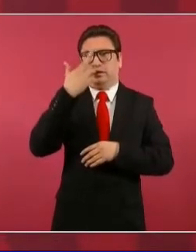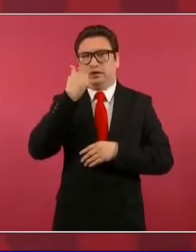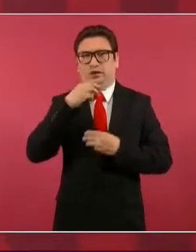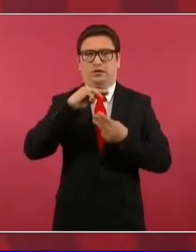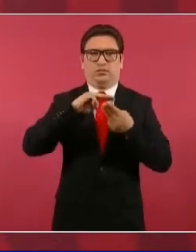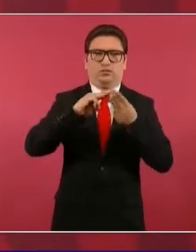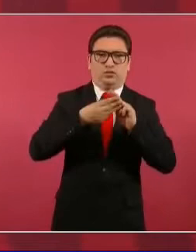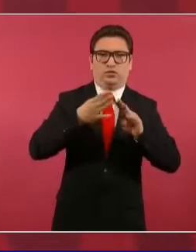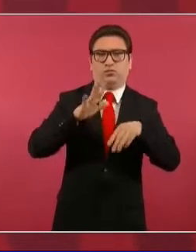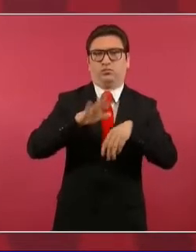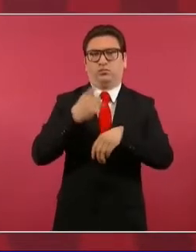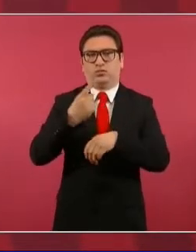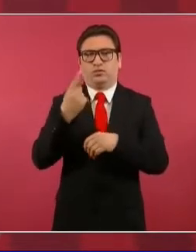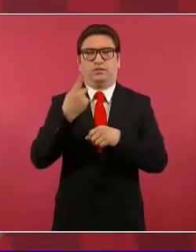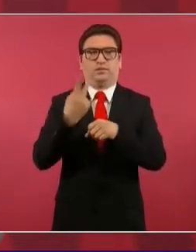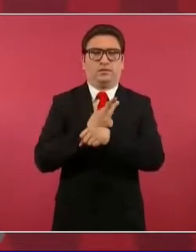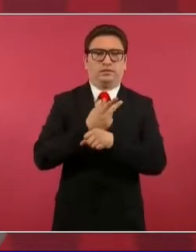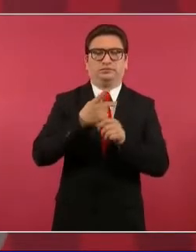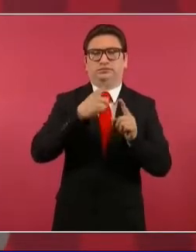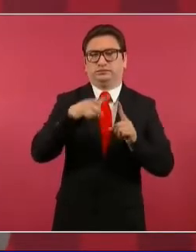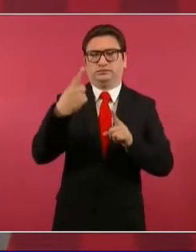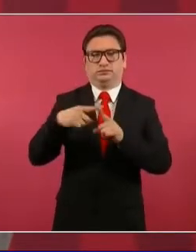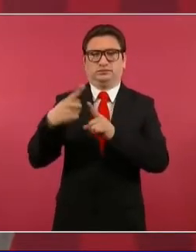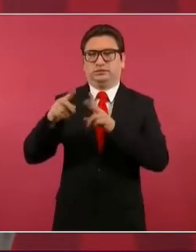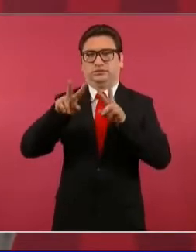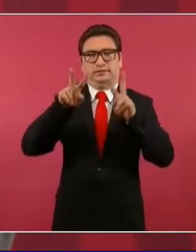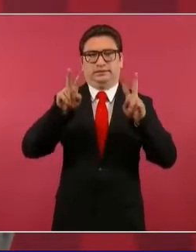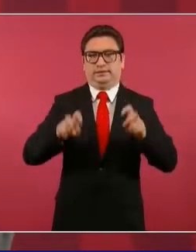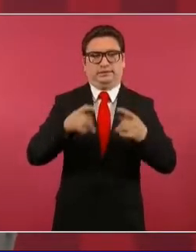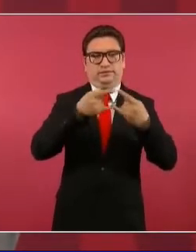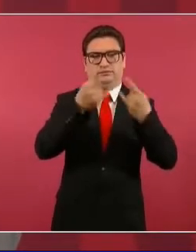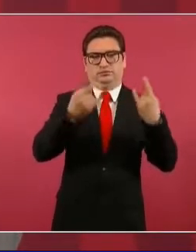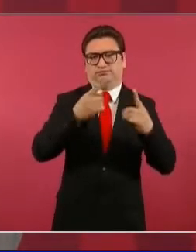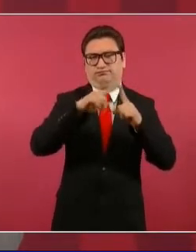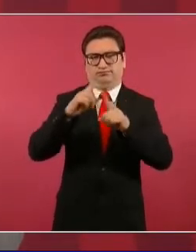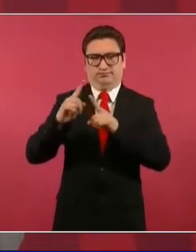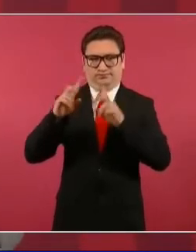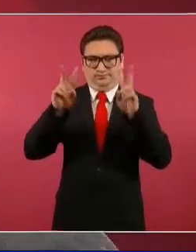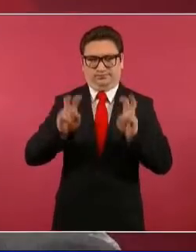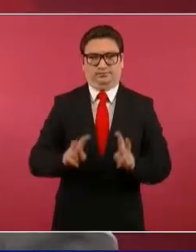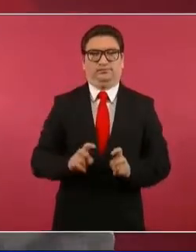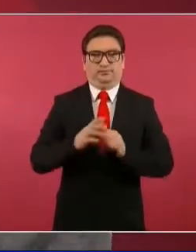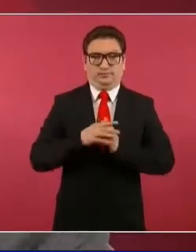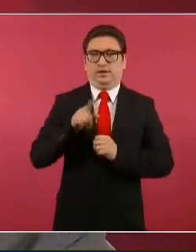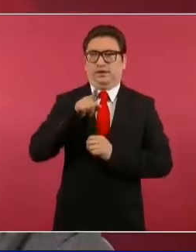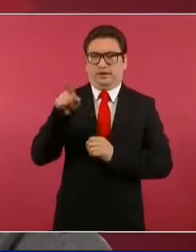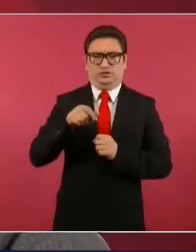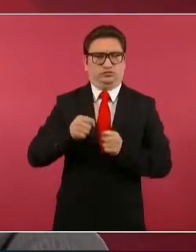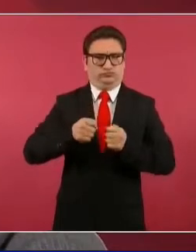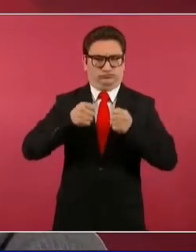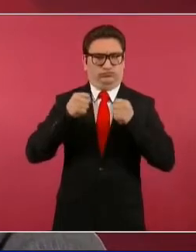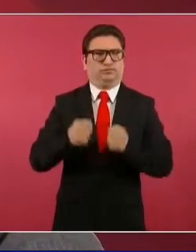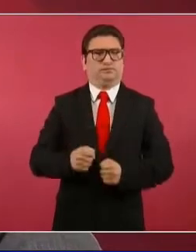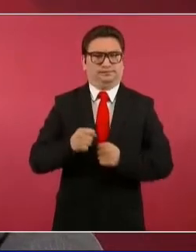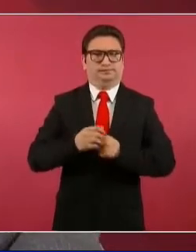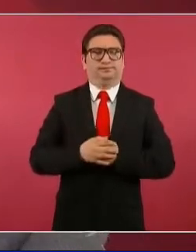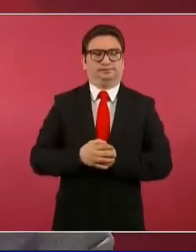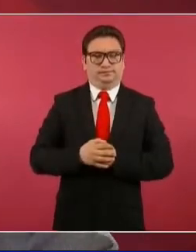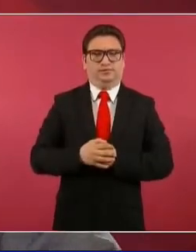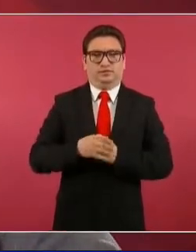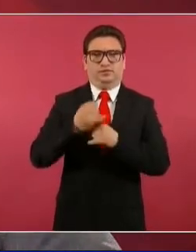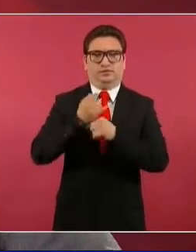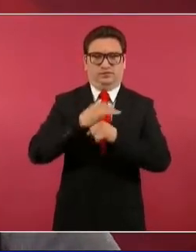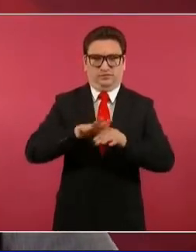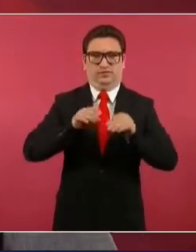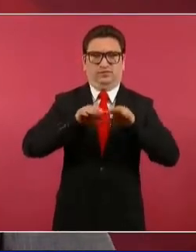causas sobre los distintos temas. Entonces, sí garantizan la